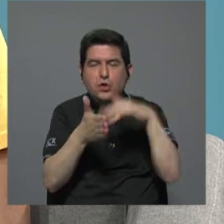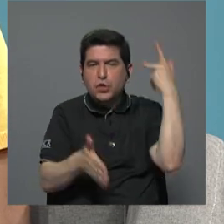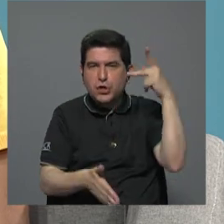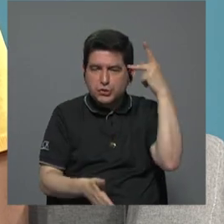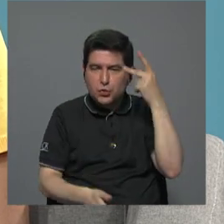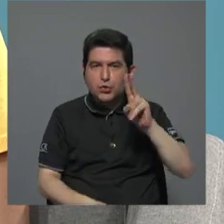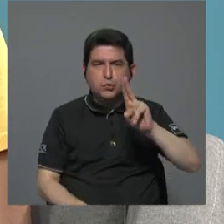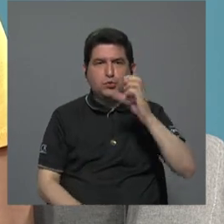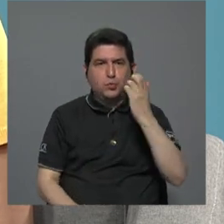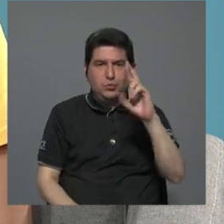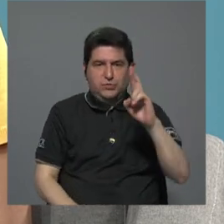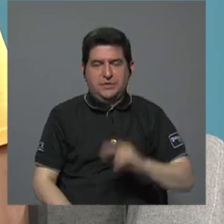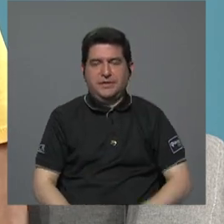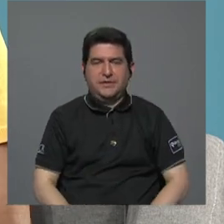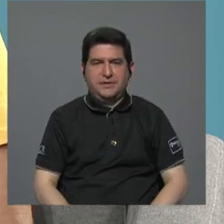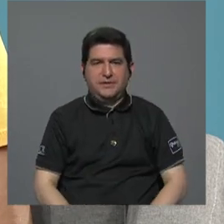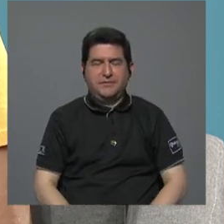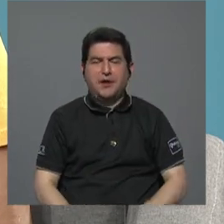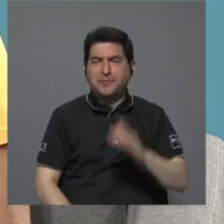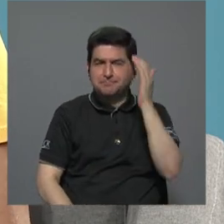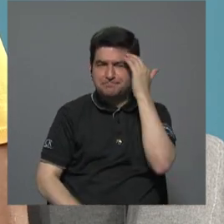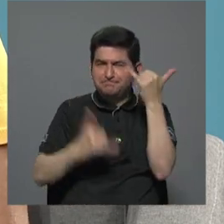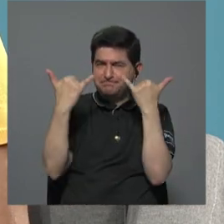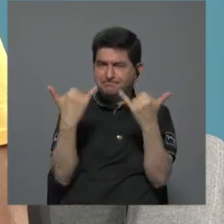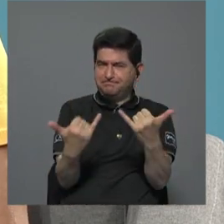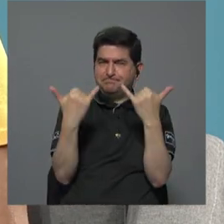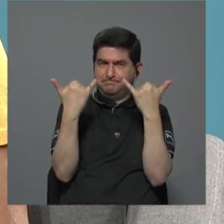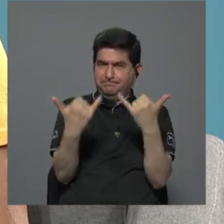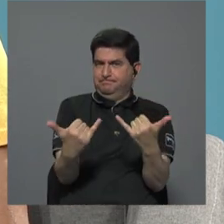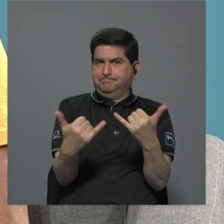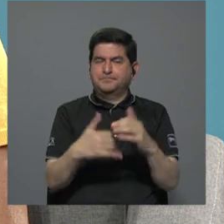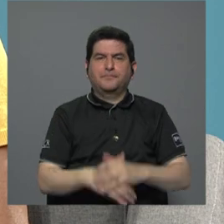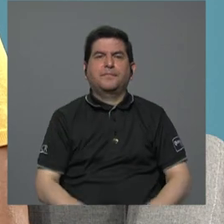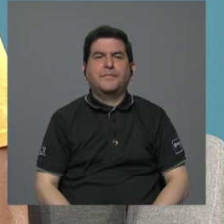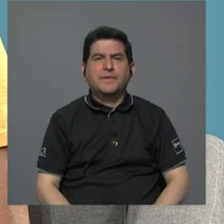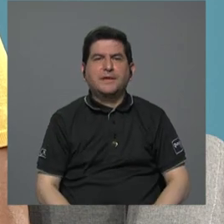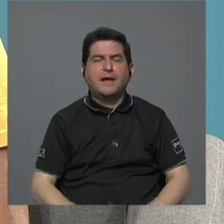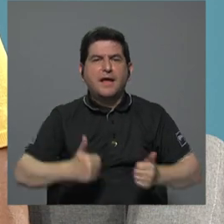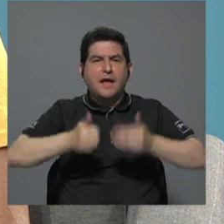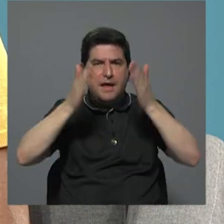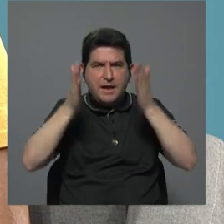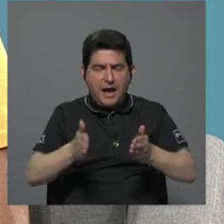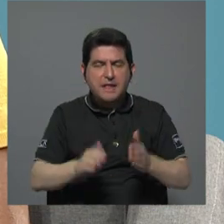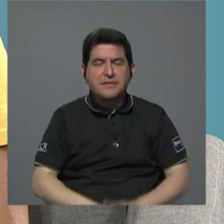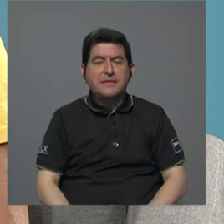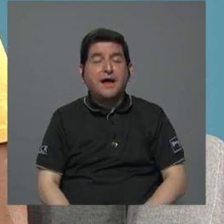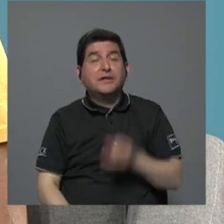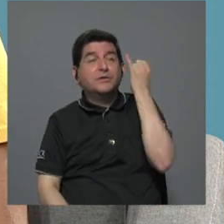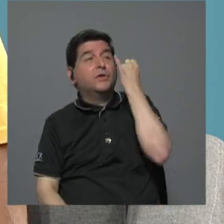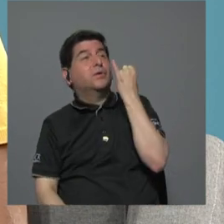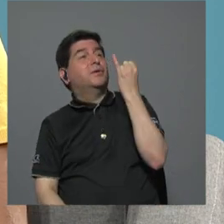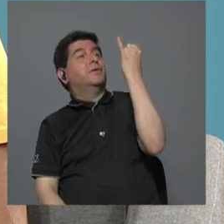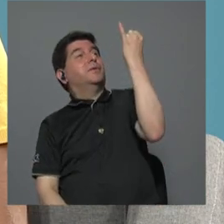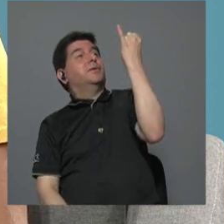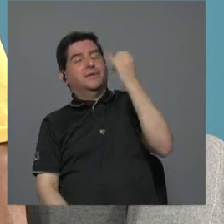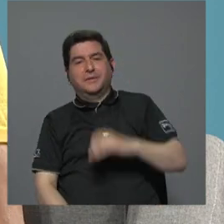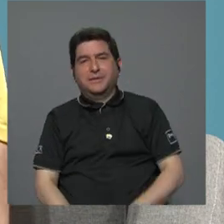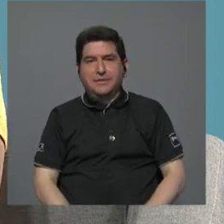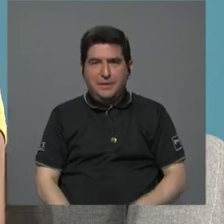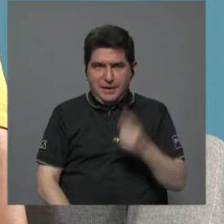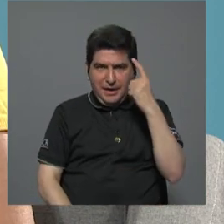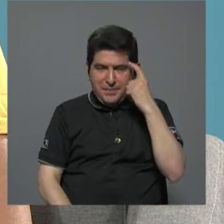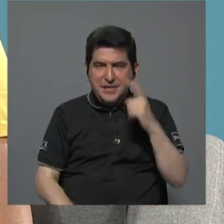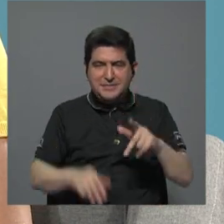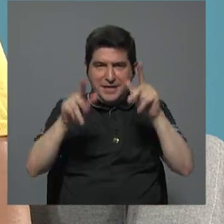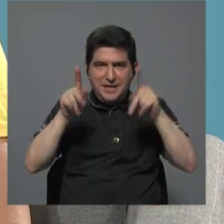Universidad de Costa Rica vamos a conocer cuál es el candidato o candidata ideal para los